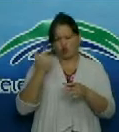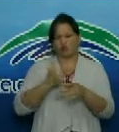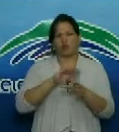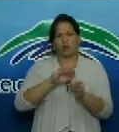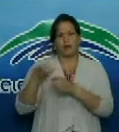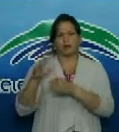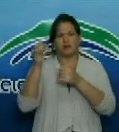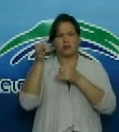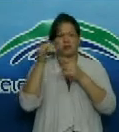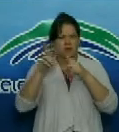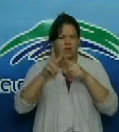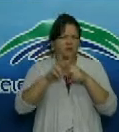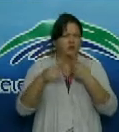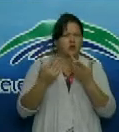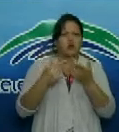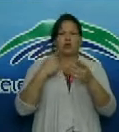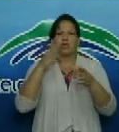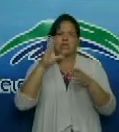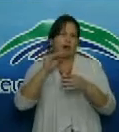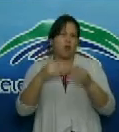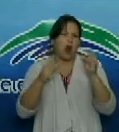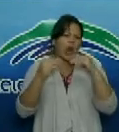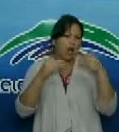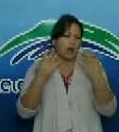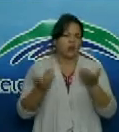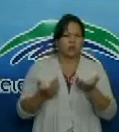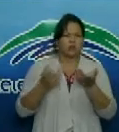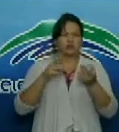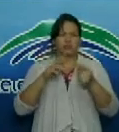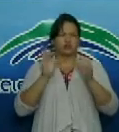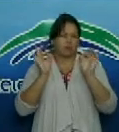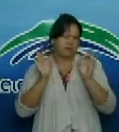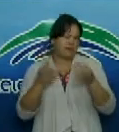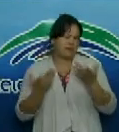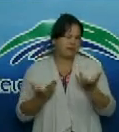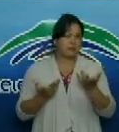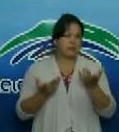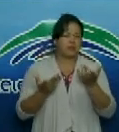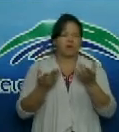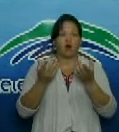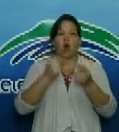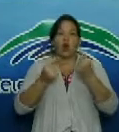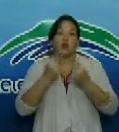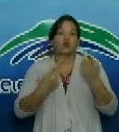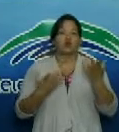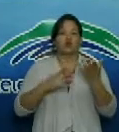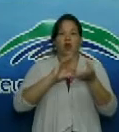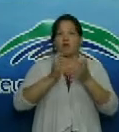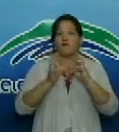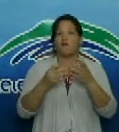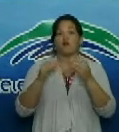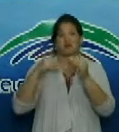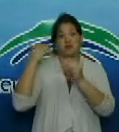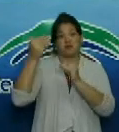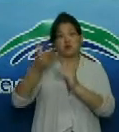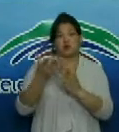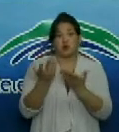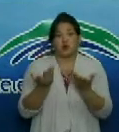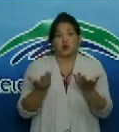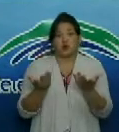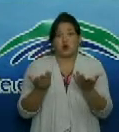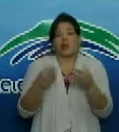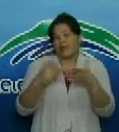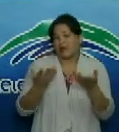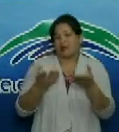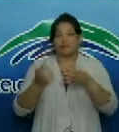sobre lo que está publicando hoy el diario digital HIT acerca de de algunas clarinadas con respecto al futuro del béisbol en nuestro país